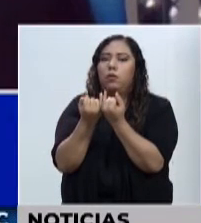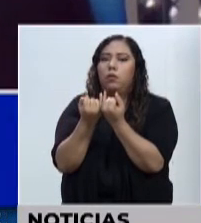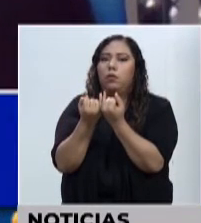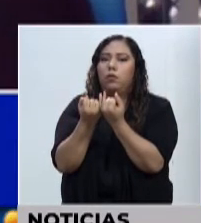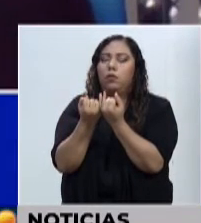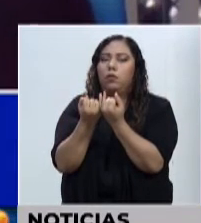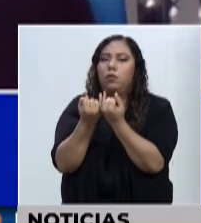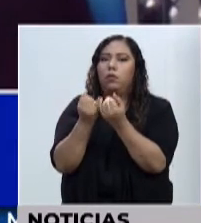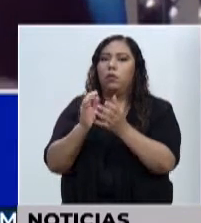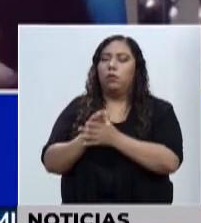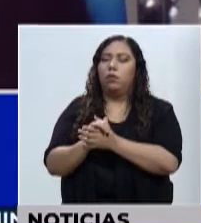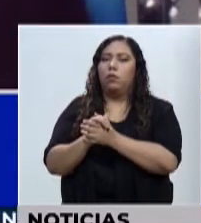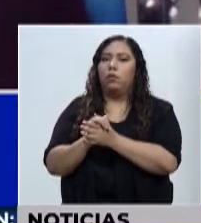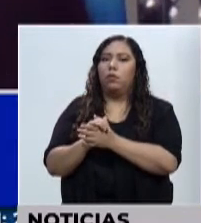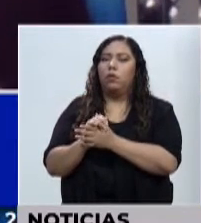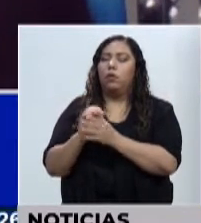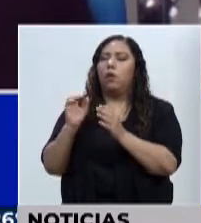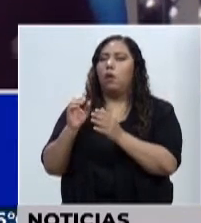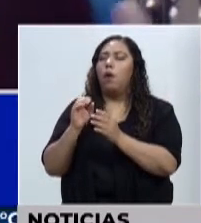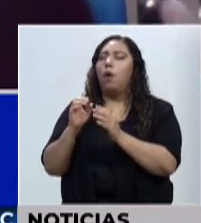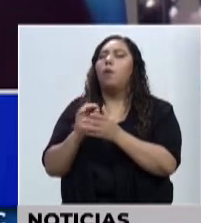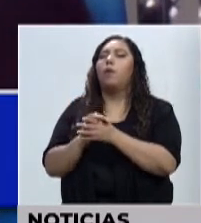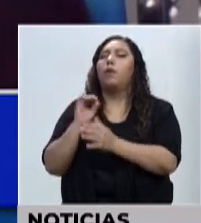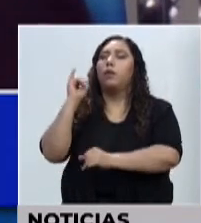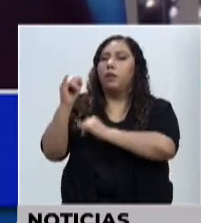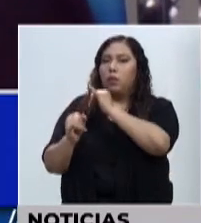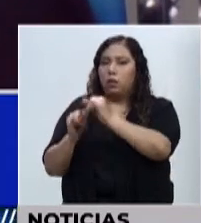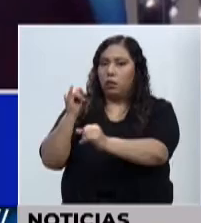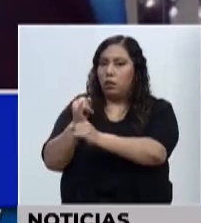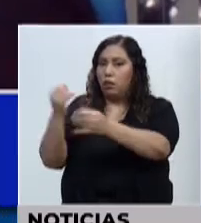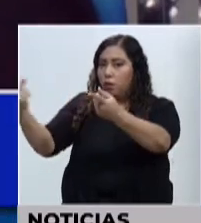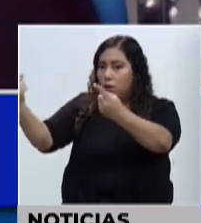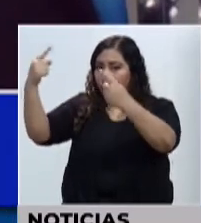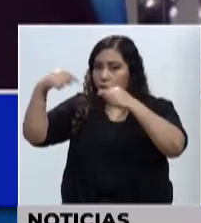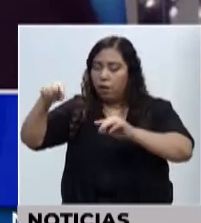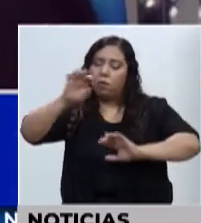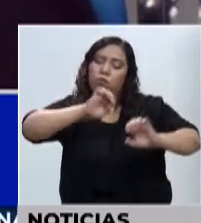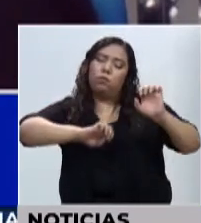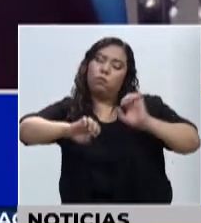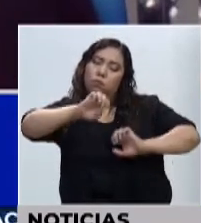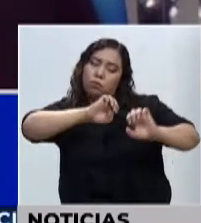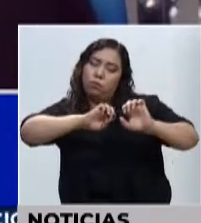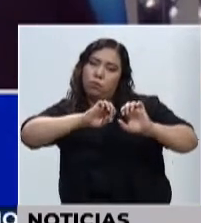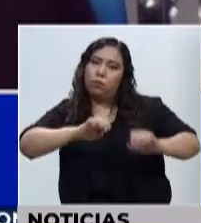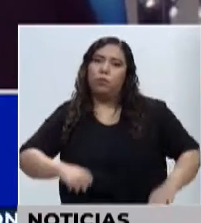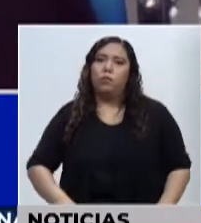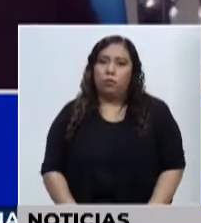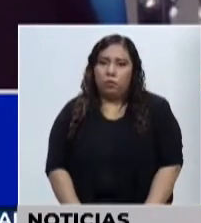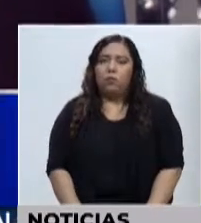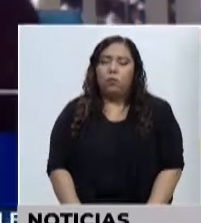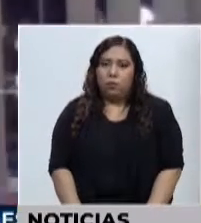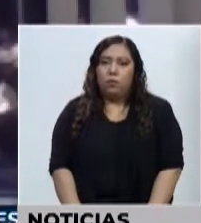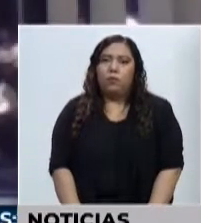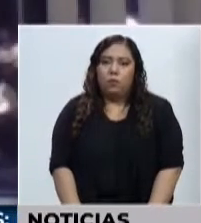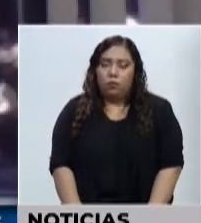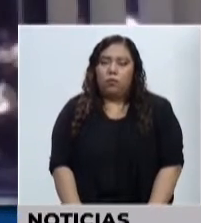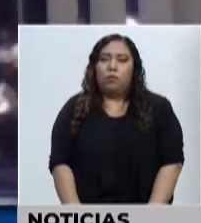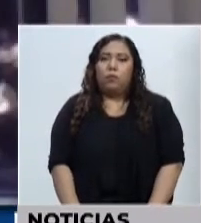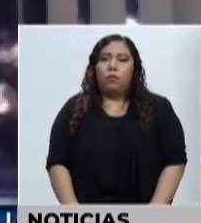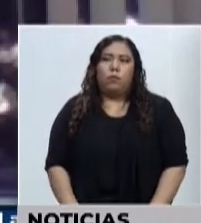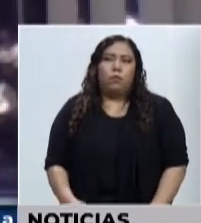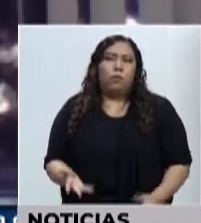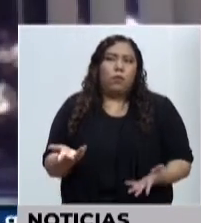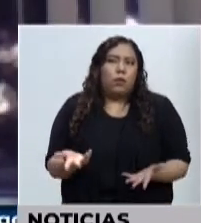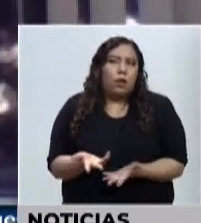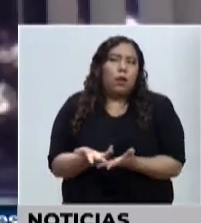iba a crear la Escuela de la Conociente, estamos cayendo en que tuvieron muchos actores. Y dejó una especie de,